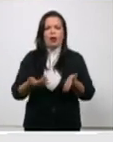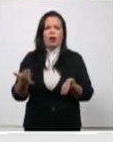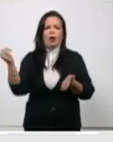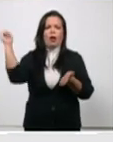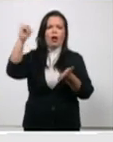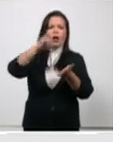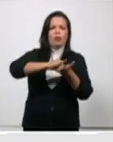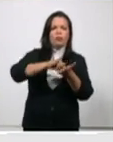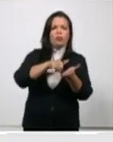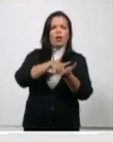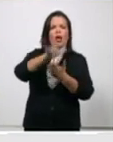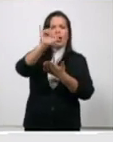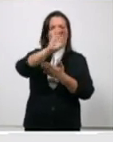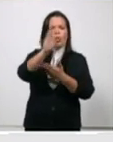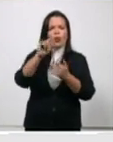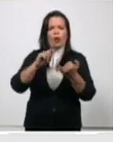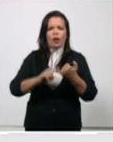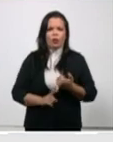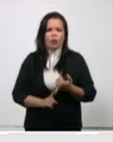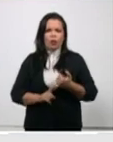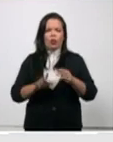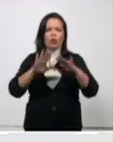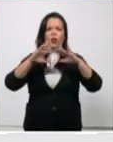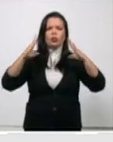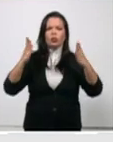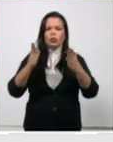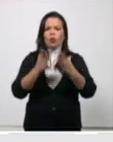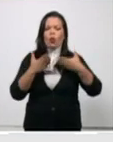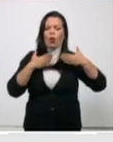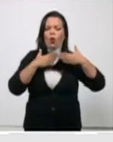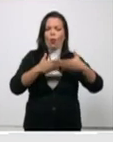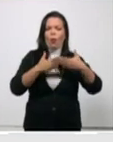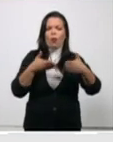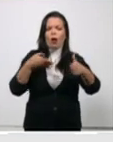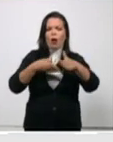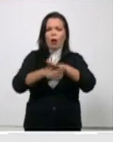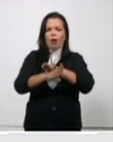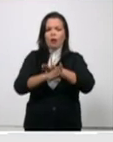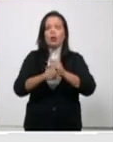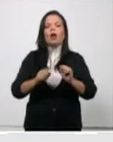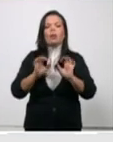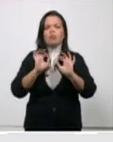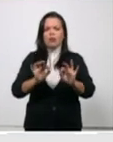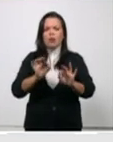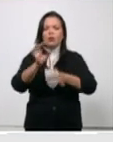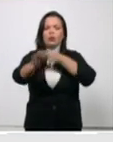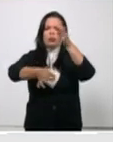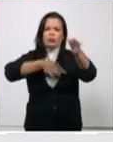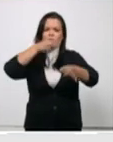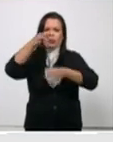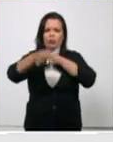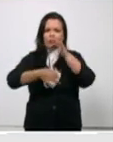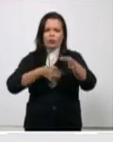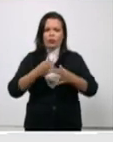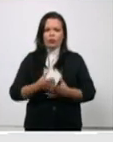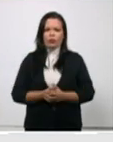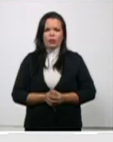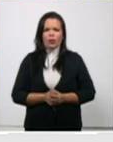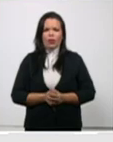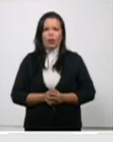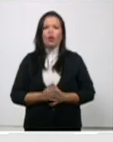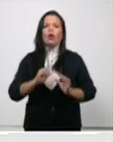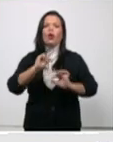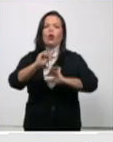fronteras de Cuba pero esa es una parte ya ahora eso se se ha ido controlando